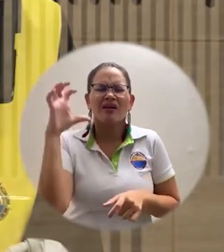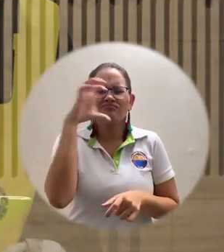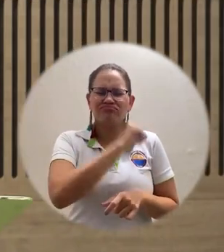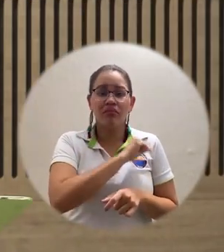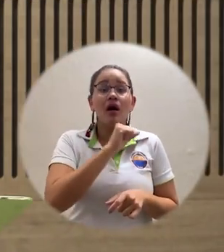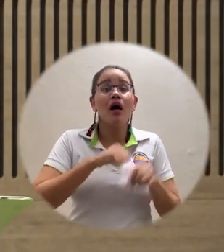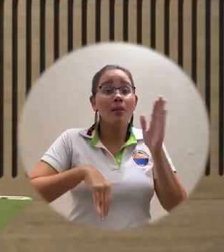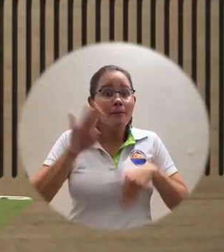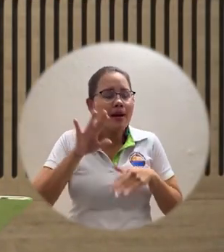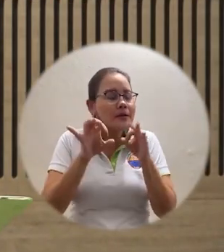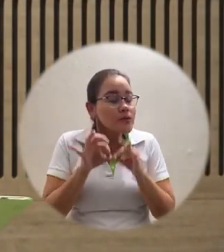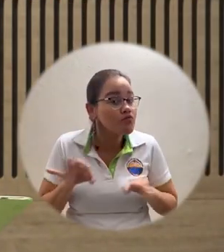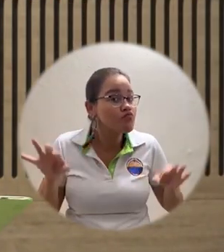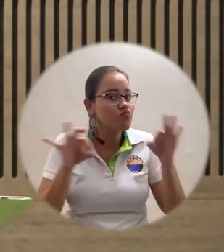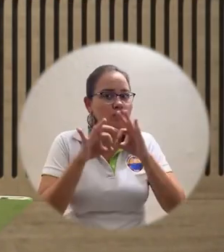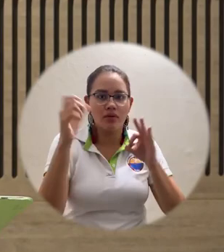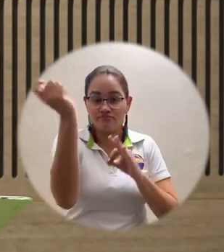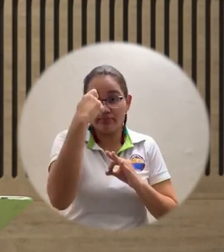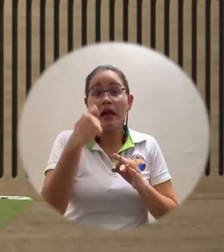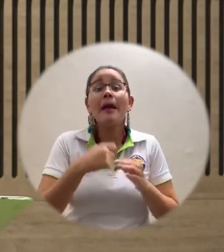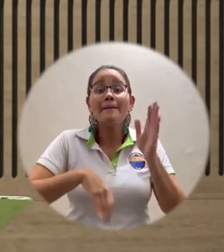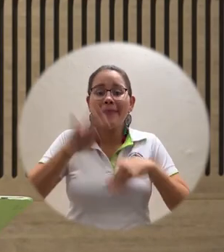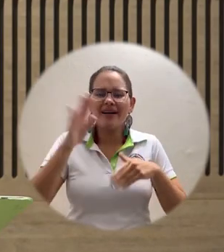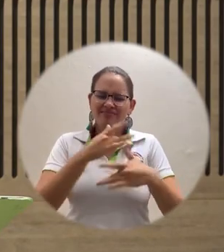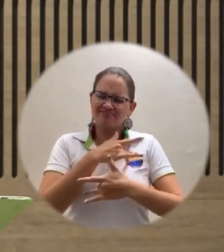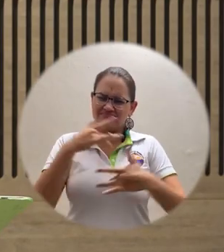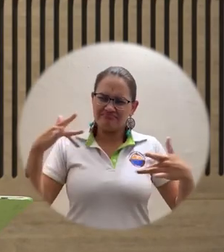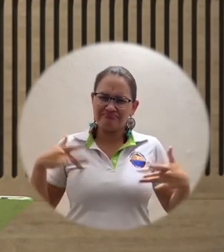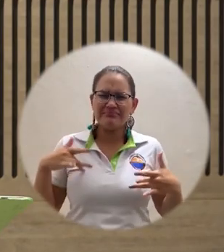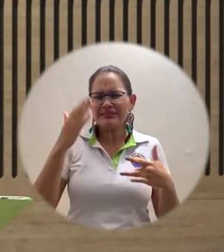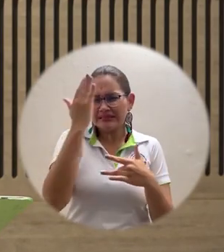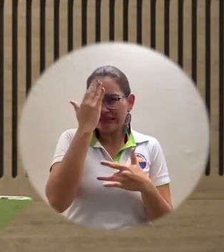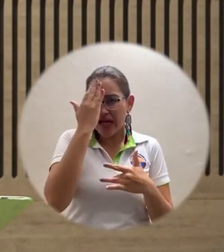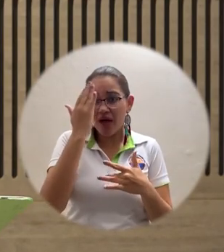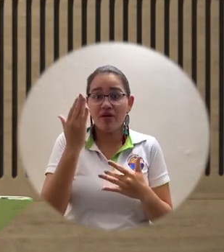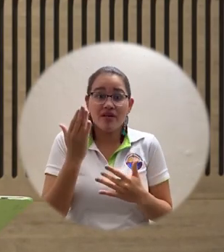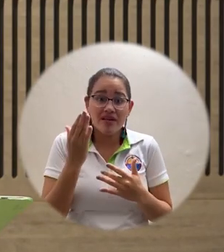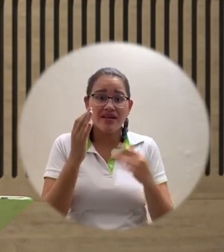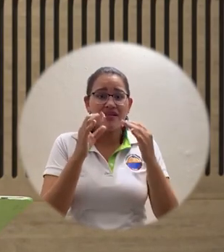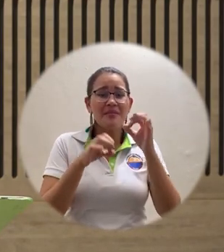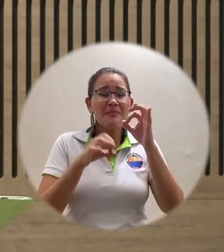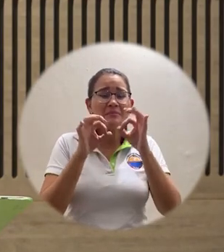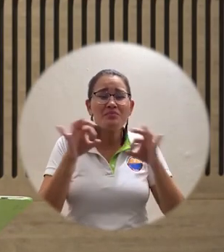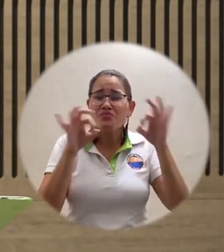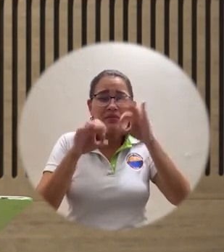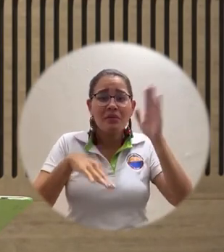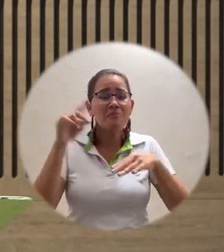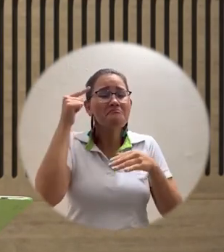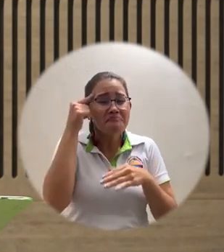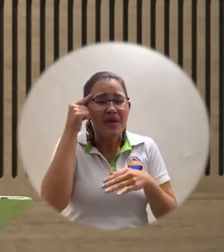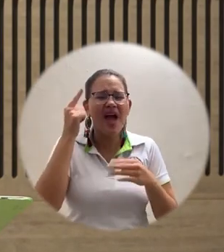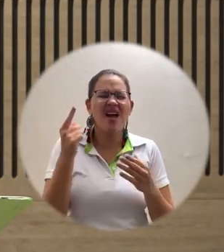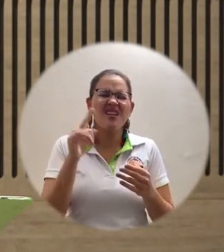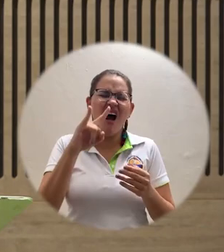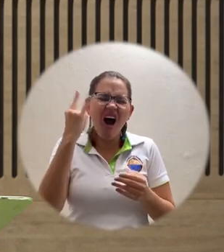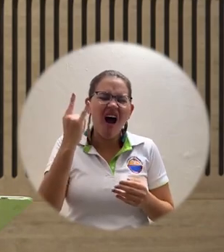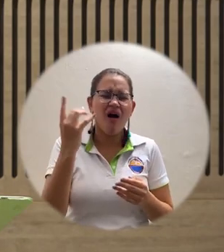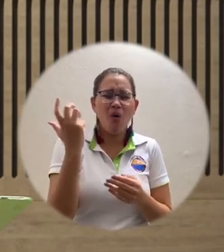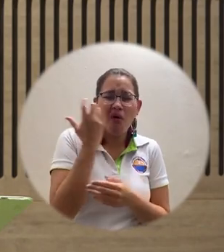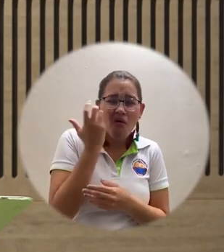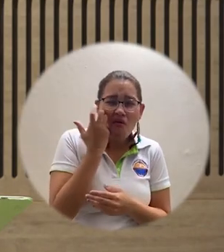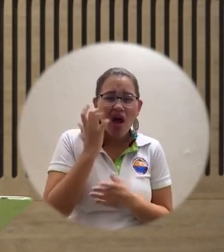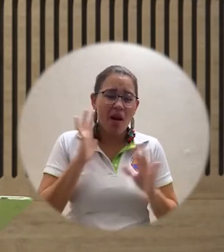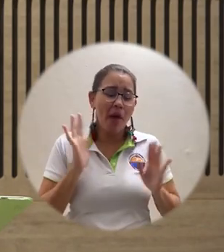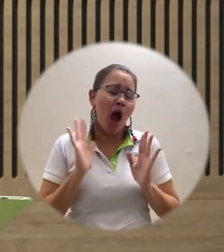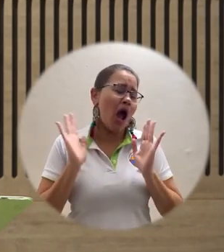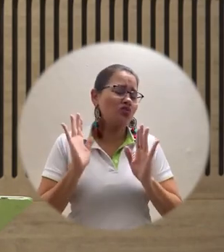gran rigor profesional, pero sobre todo por entender que la salud de las personas va más allá del diagnóstico, del tratamiento de los